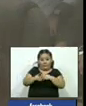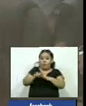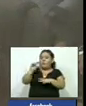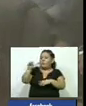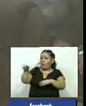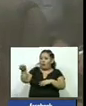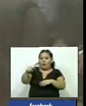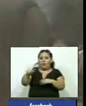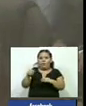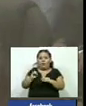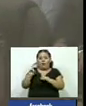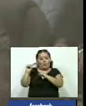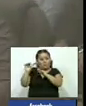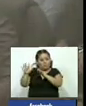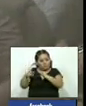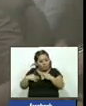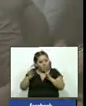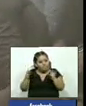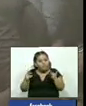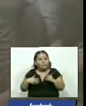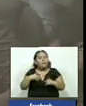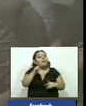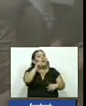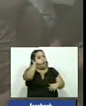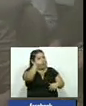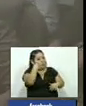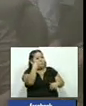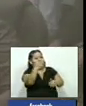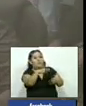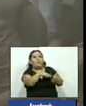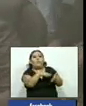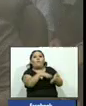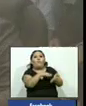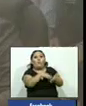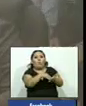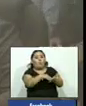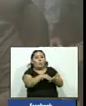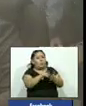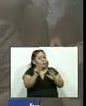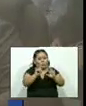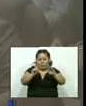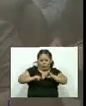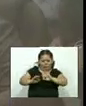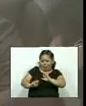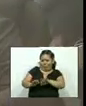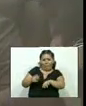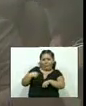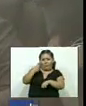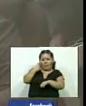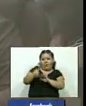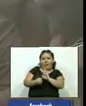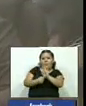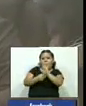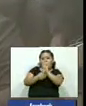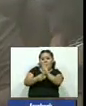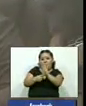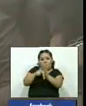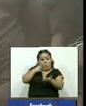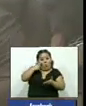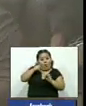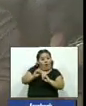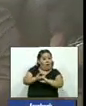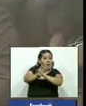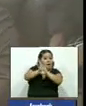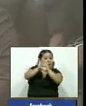mantengamos en el orden de la ciudadanía ahorita el pueblo obviamente no voy a poner algo que evidentemente